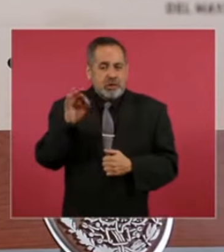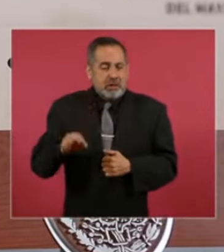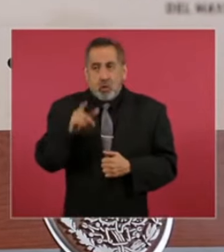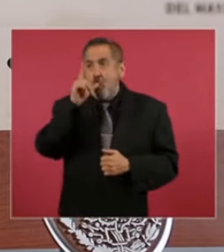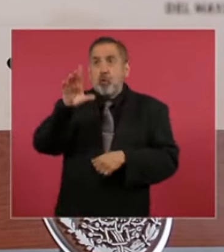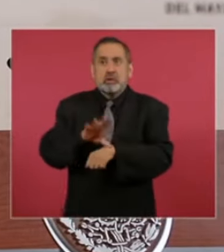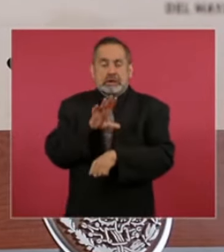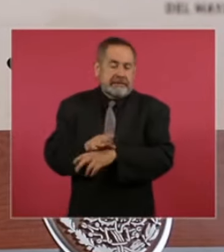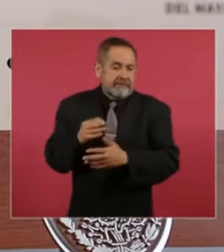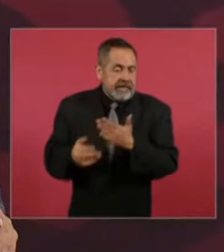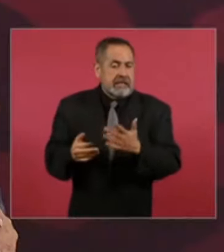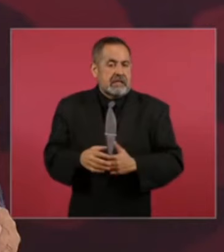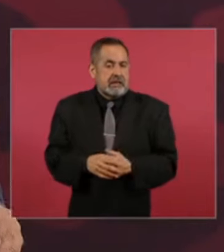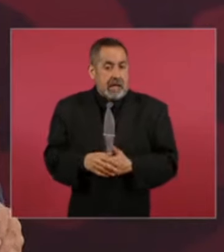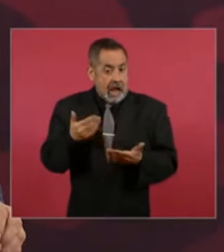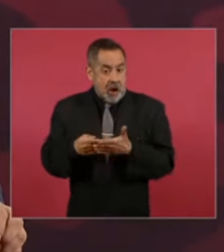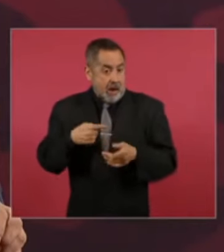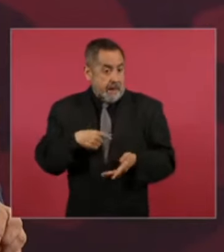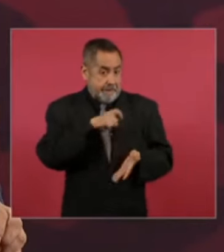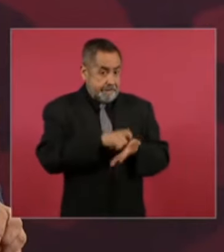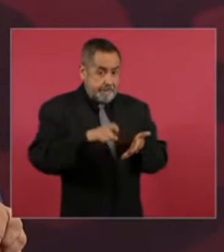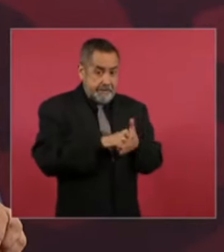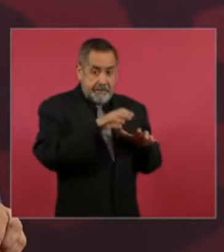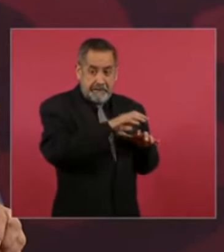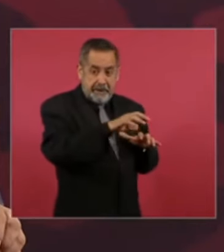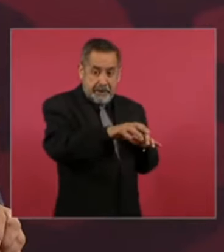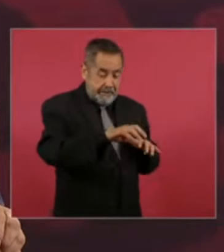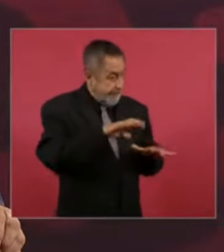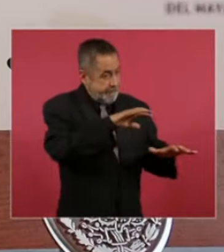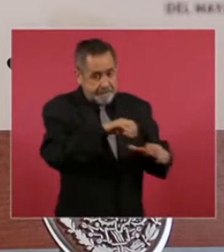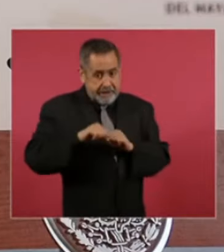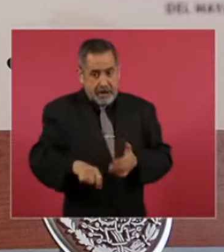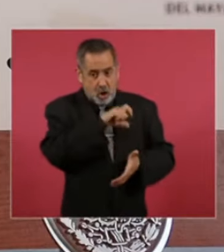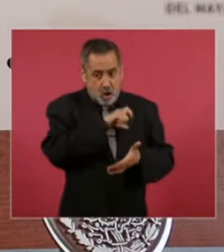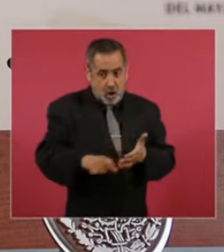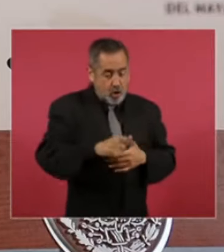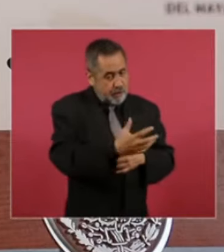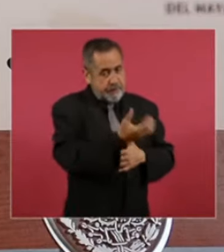ahora con las plantas que se compran